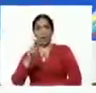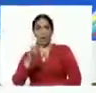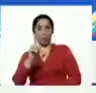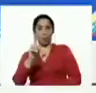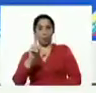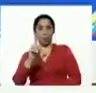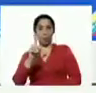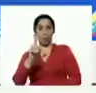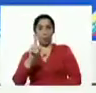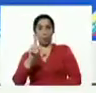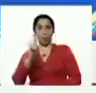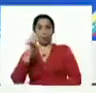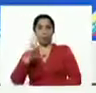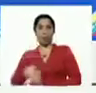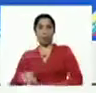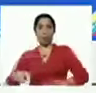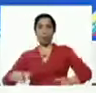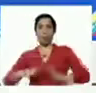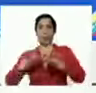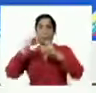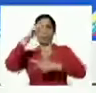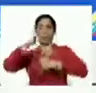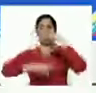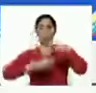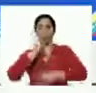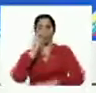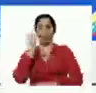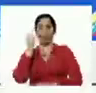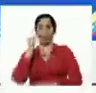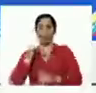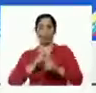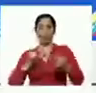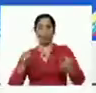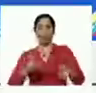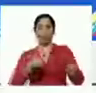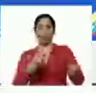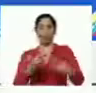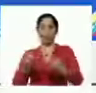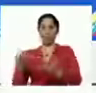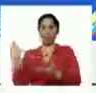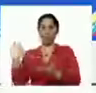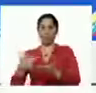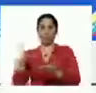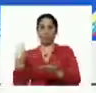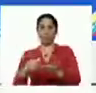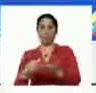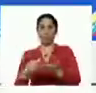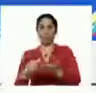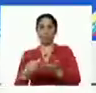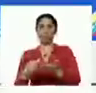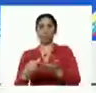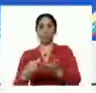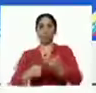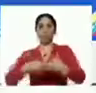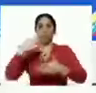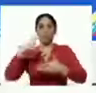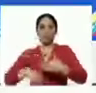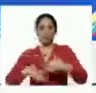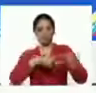Se encuentra con productoras y productores para la entrega de financiamiento en el plan